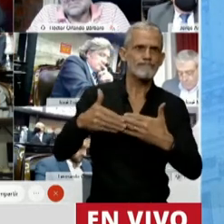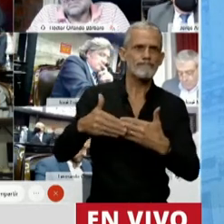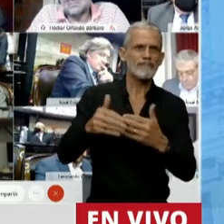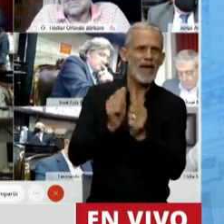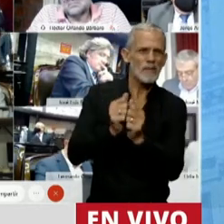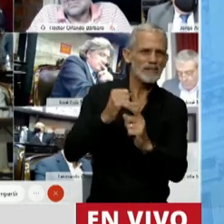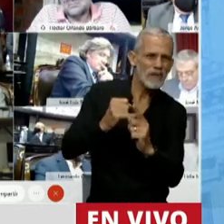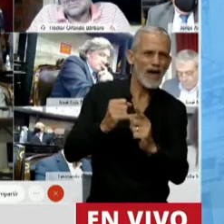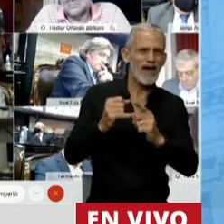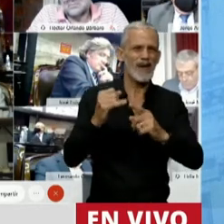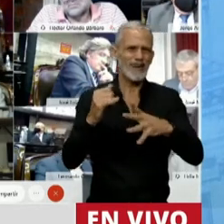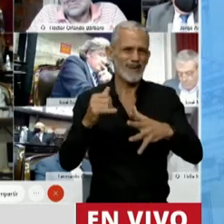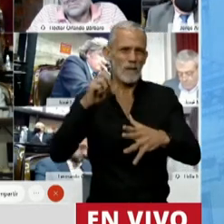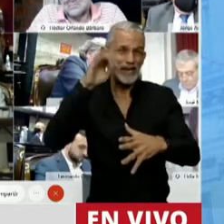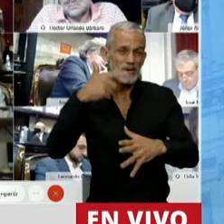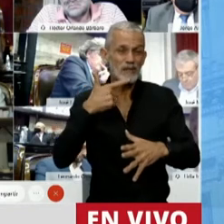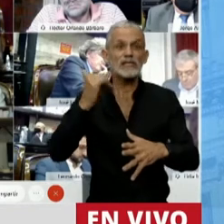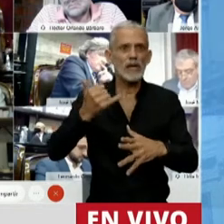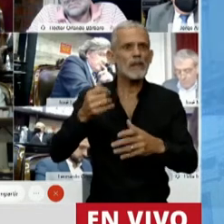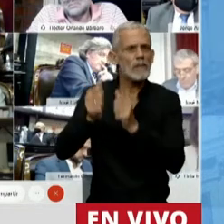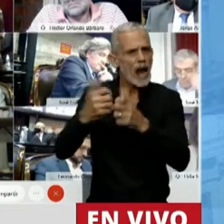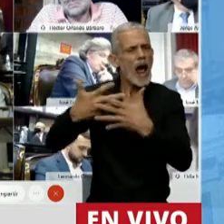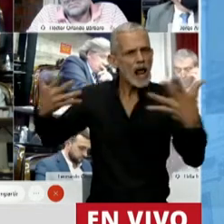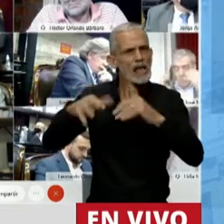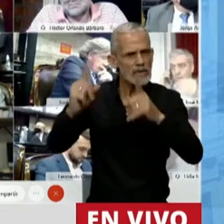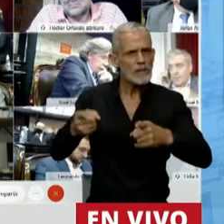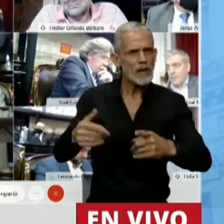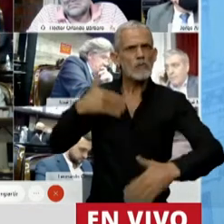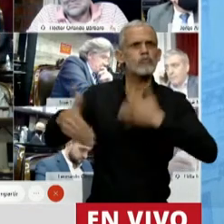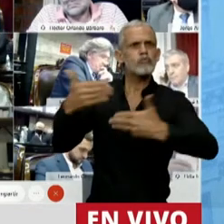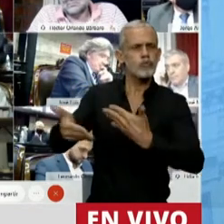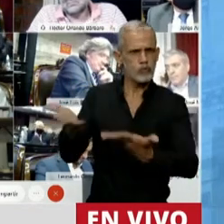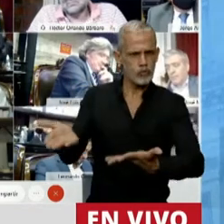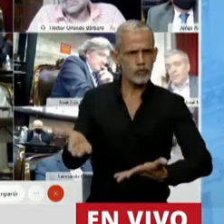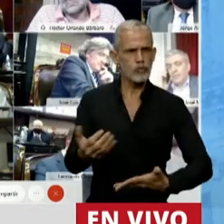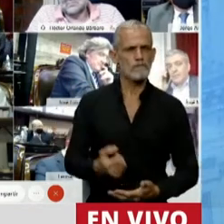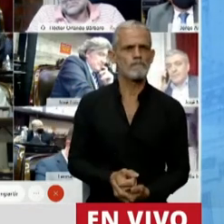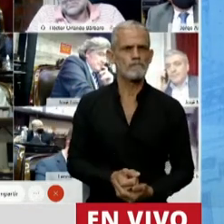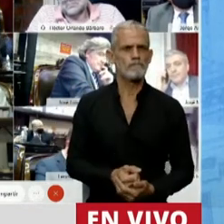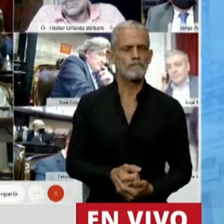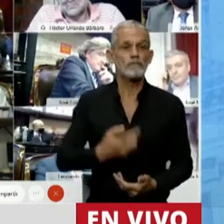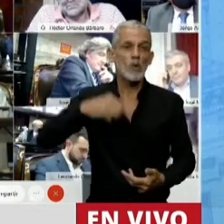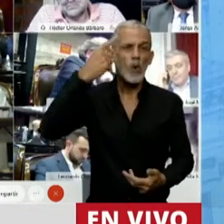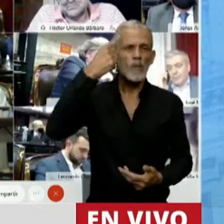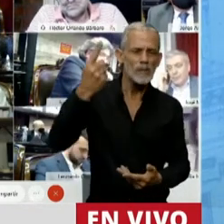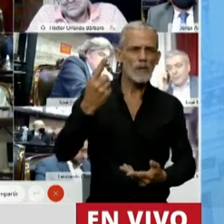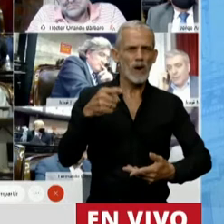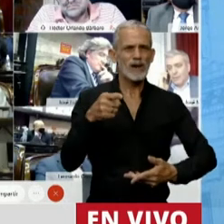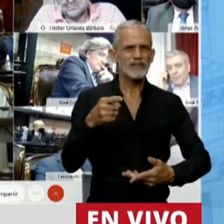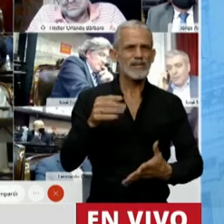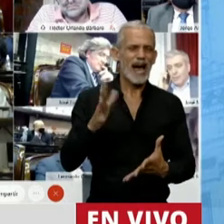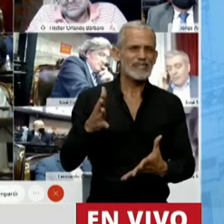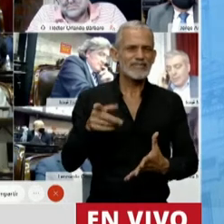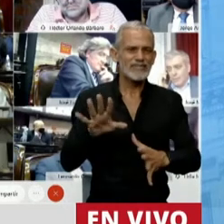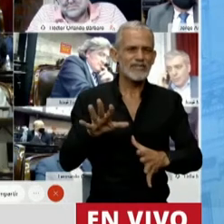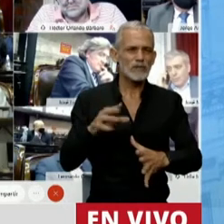pequeña empresa, de la mediana empresa y también de la gran empresa. Creemos que hay que sacarle esa tremenda